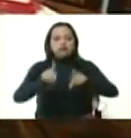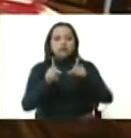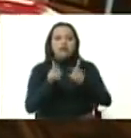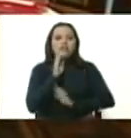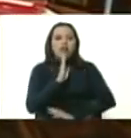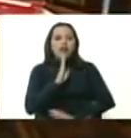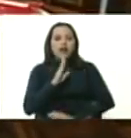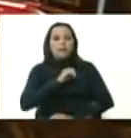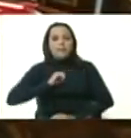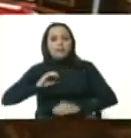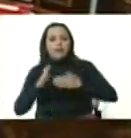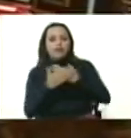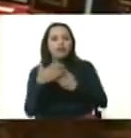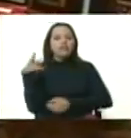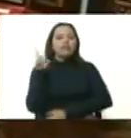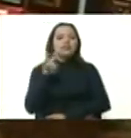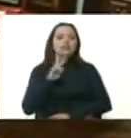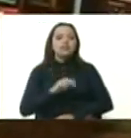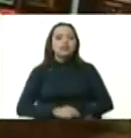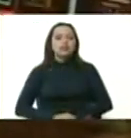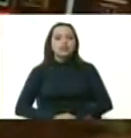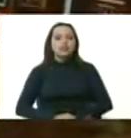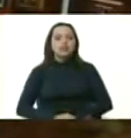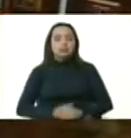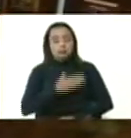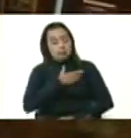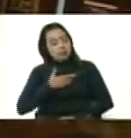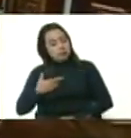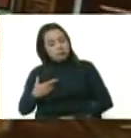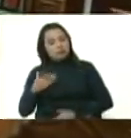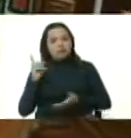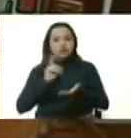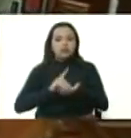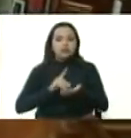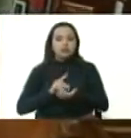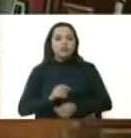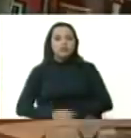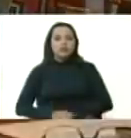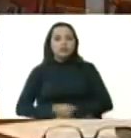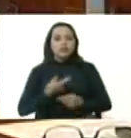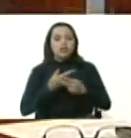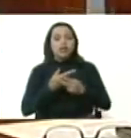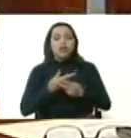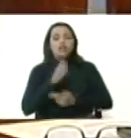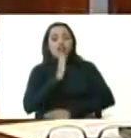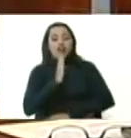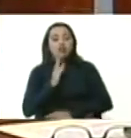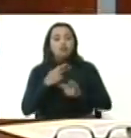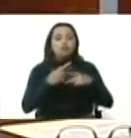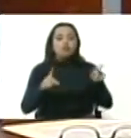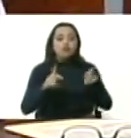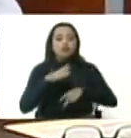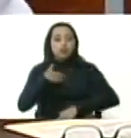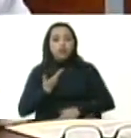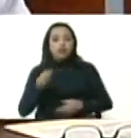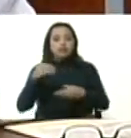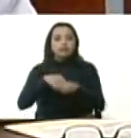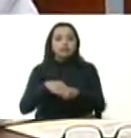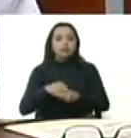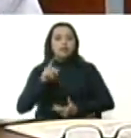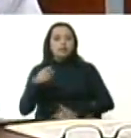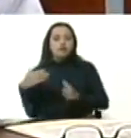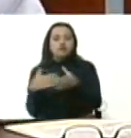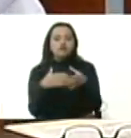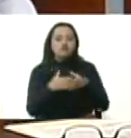privada del país que así lo desee la banca pública que así lo desee las asociaciones de productores las